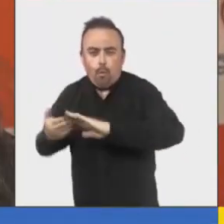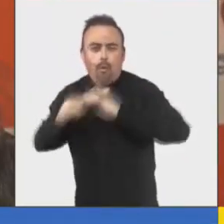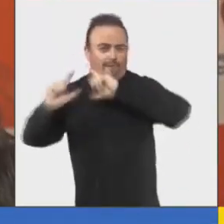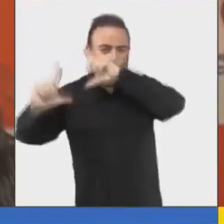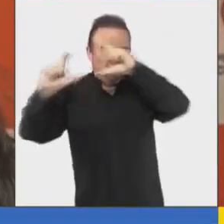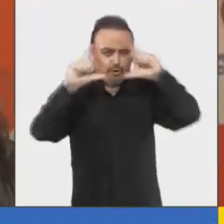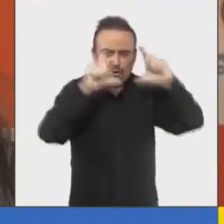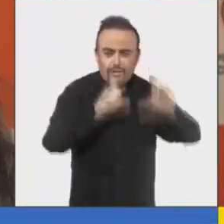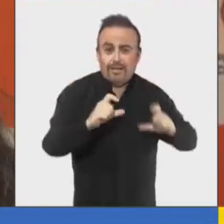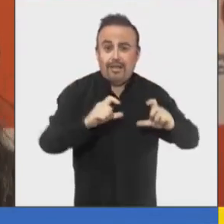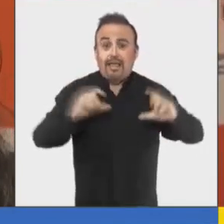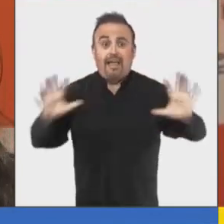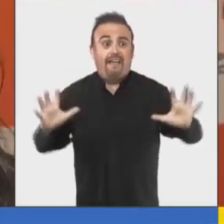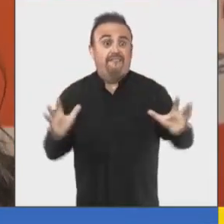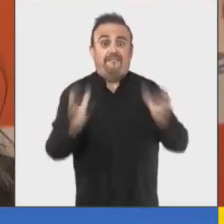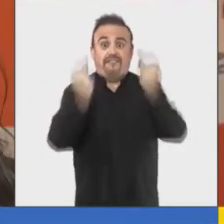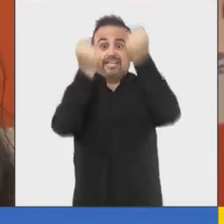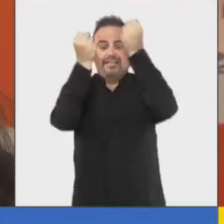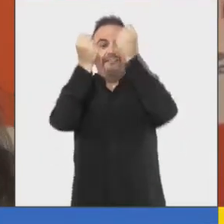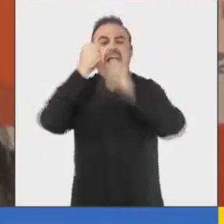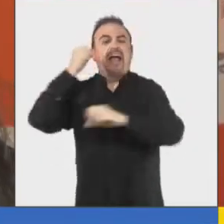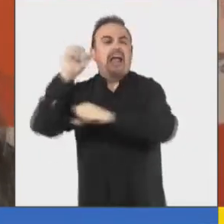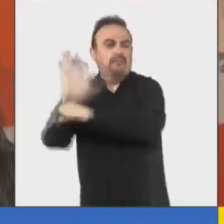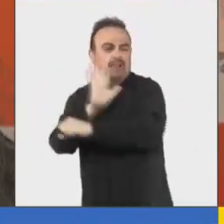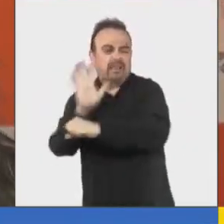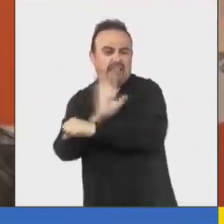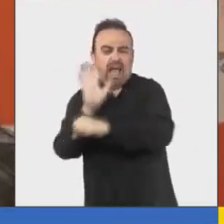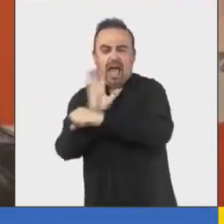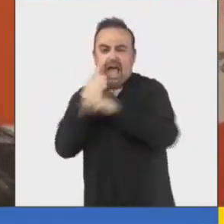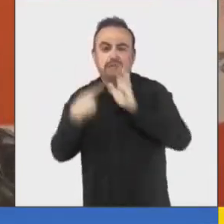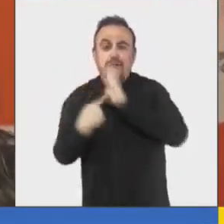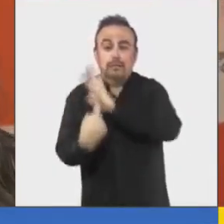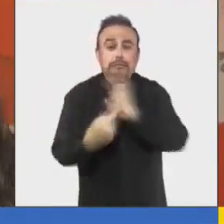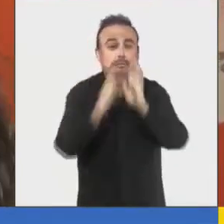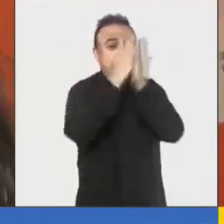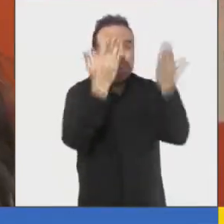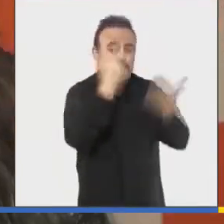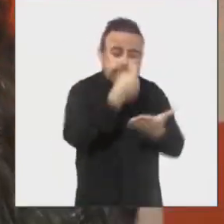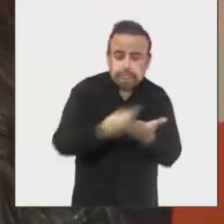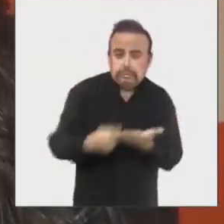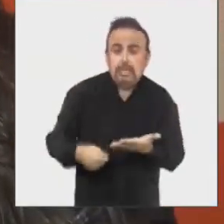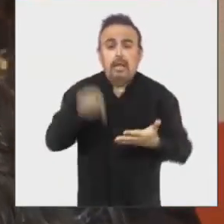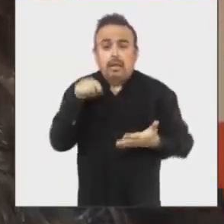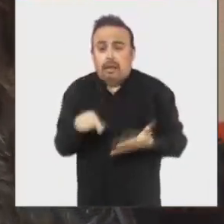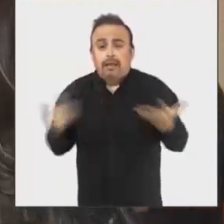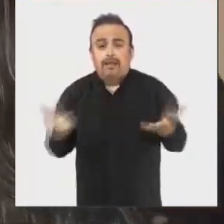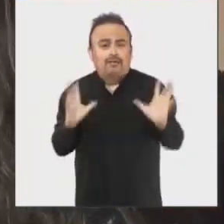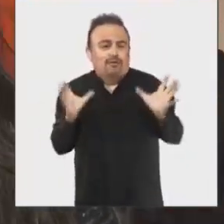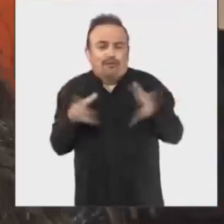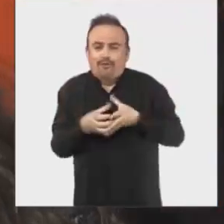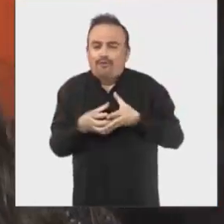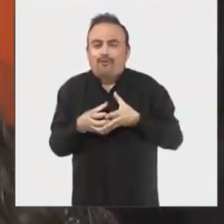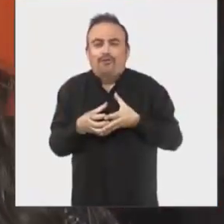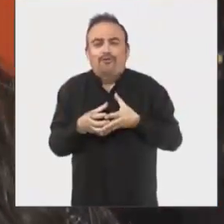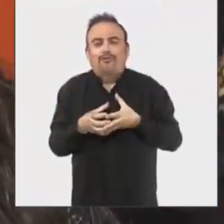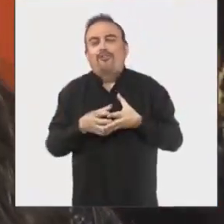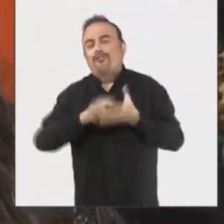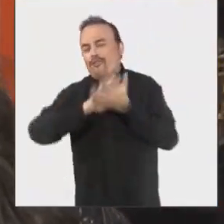fotografía, festivales de teatro, la literatura. Entonces englobamos por ahí también